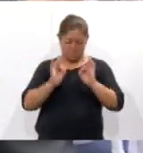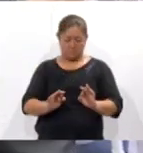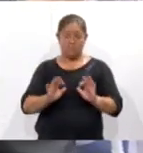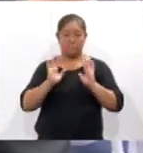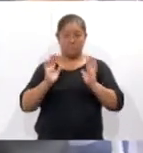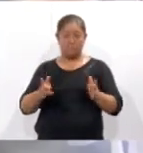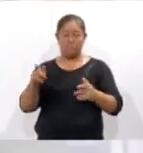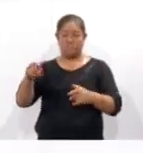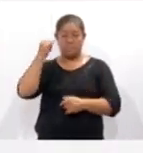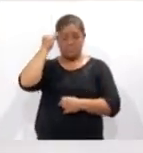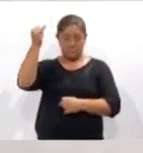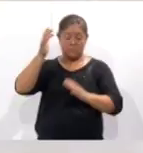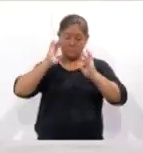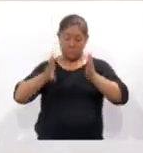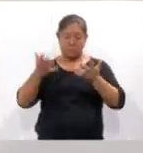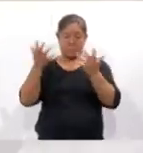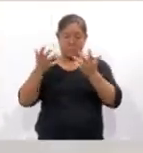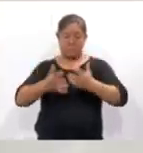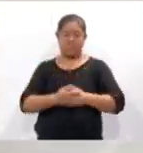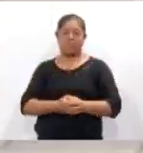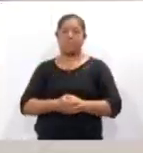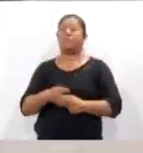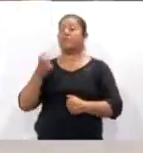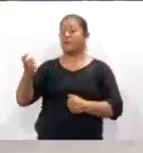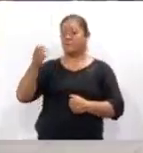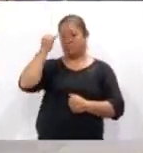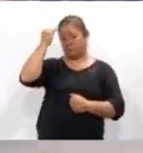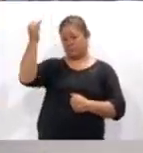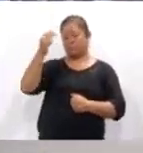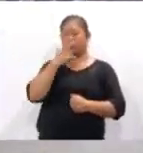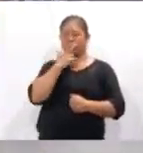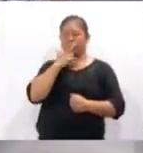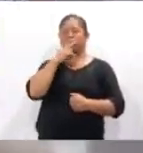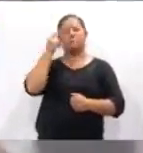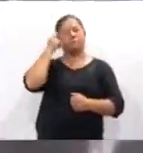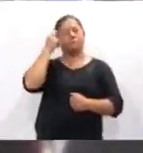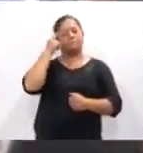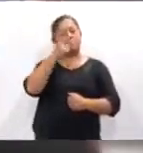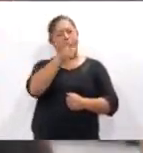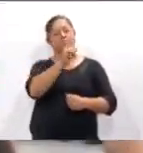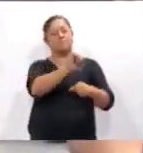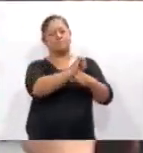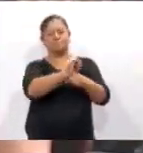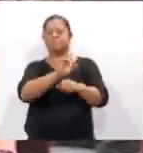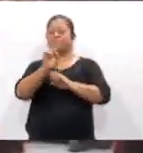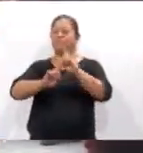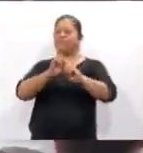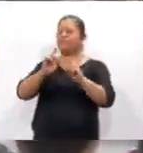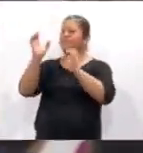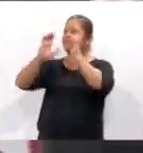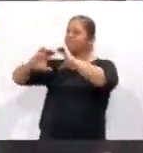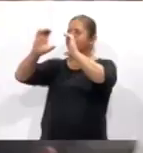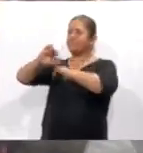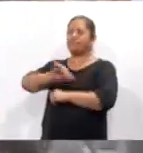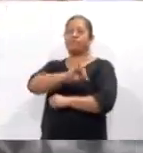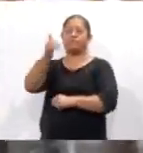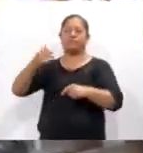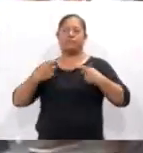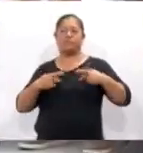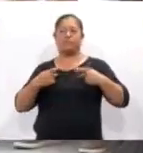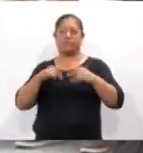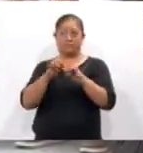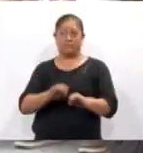generado y creado. Cabe mencionar que estas creaciones están inspiradas en actores, deportistas, cantantes y otros personajes